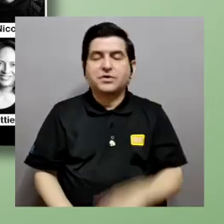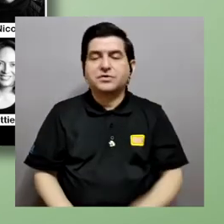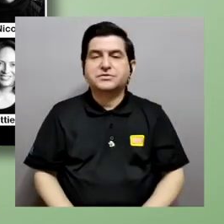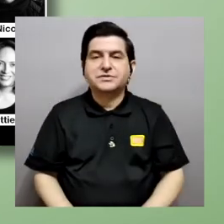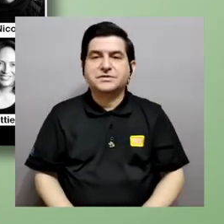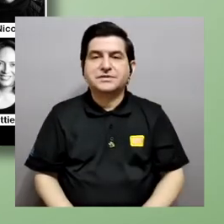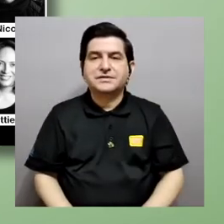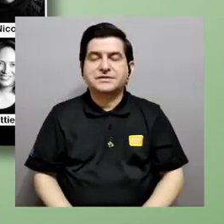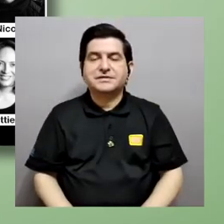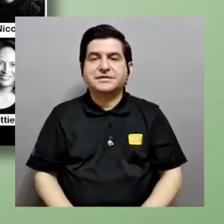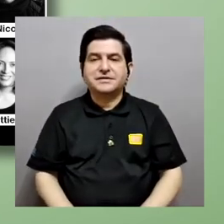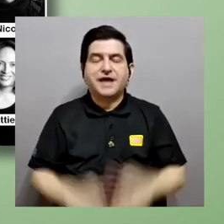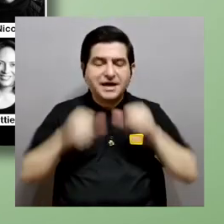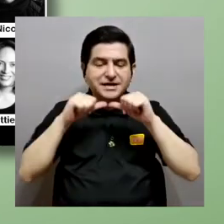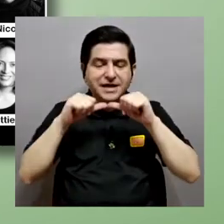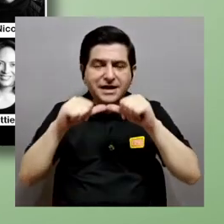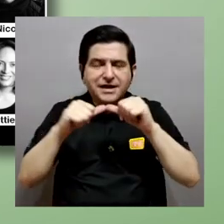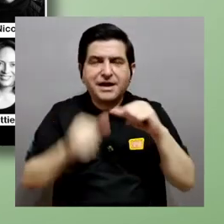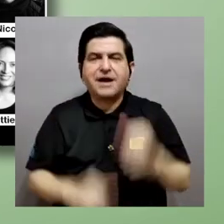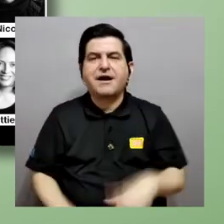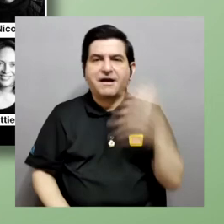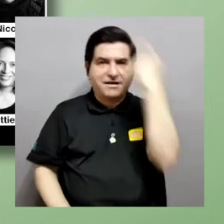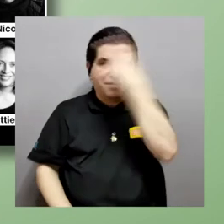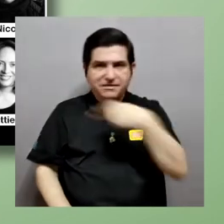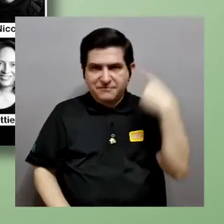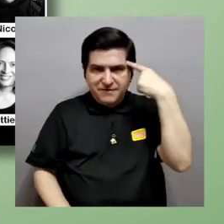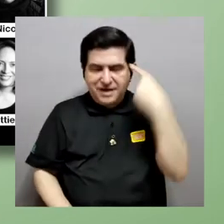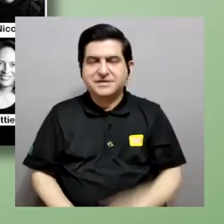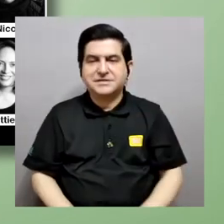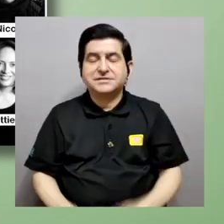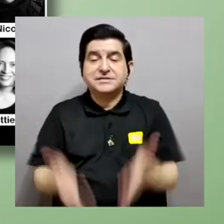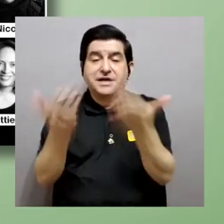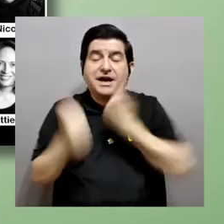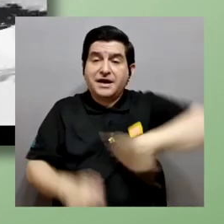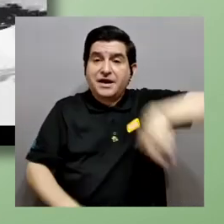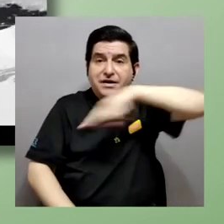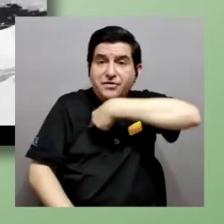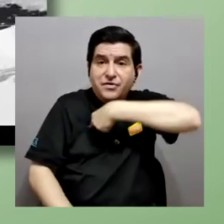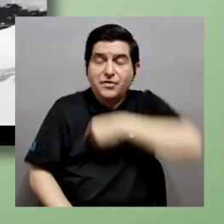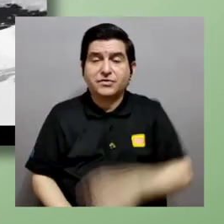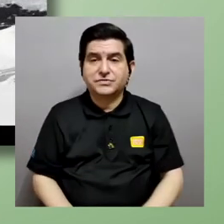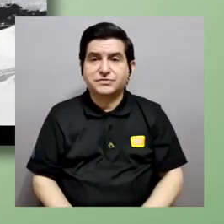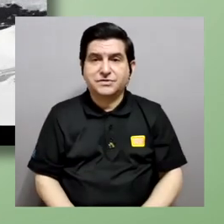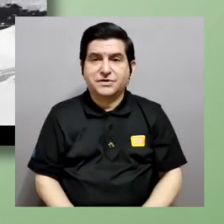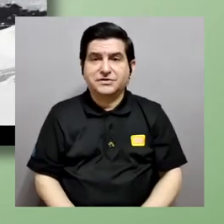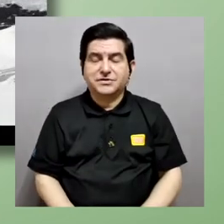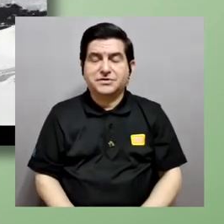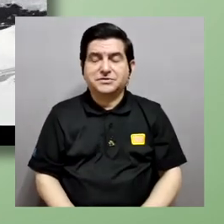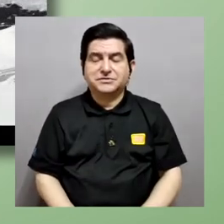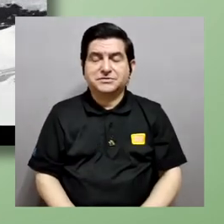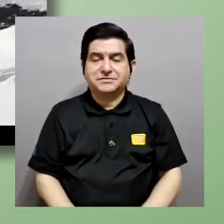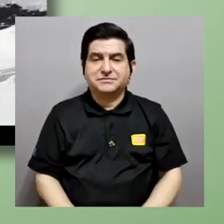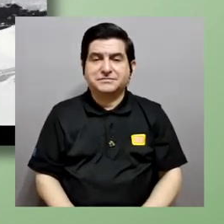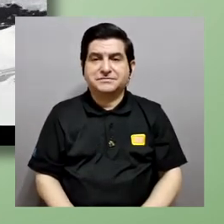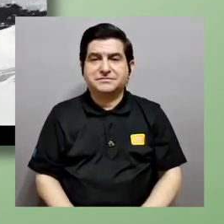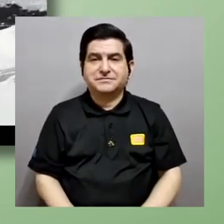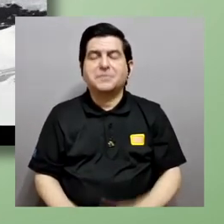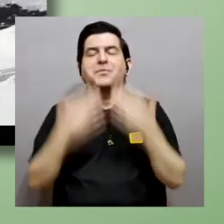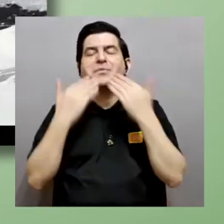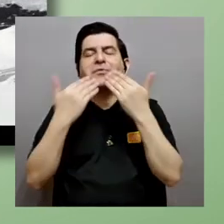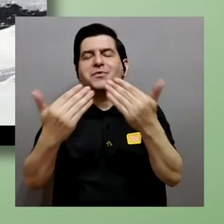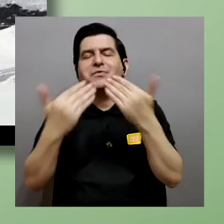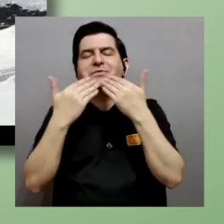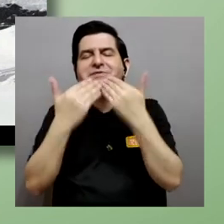también ahí están las coordenadas si quieren saber más información del proyecto desean escribirnos y sin más les